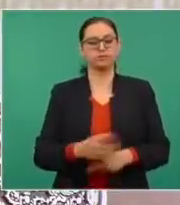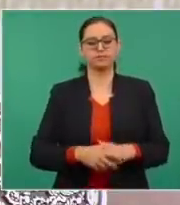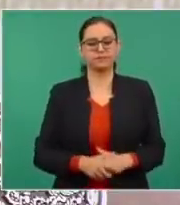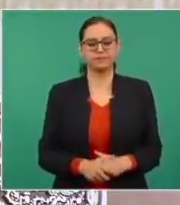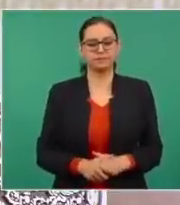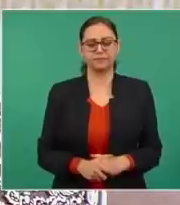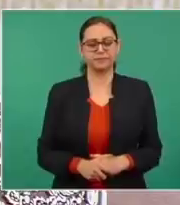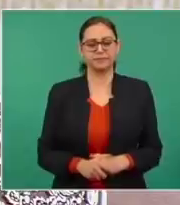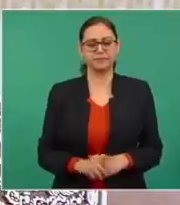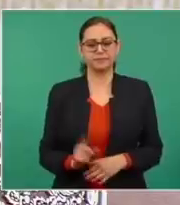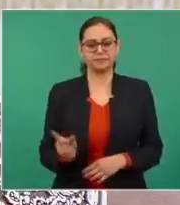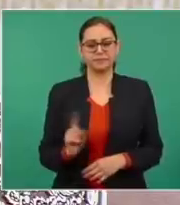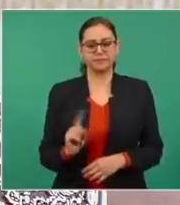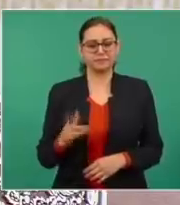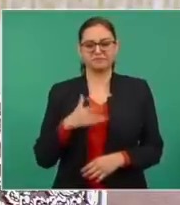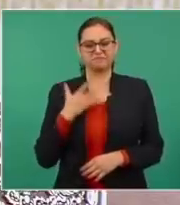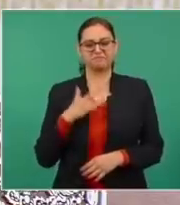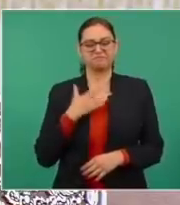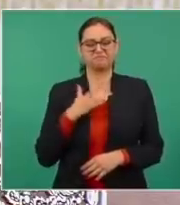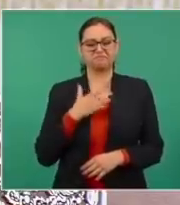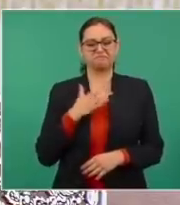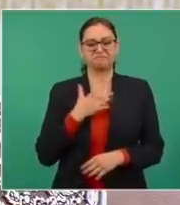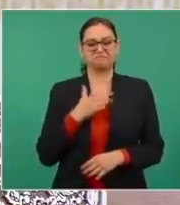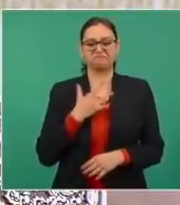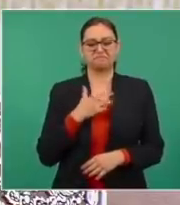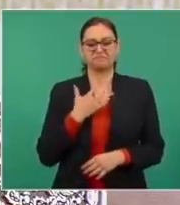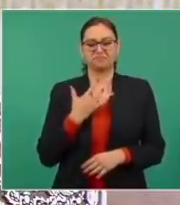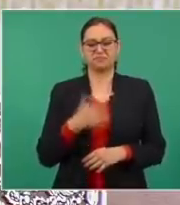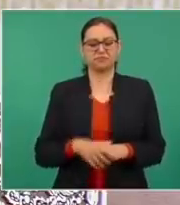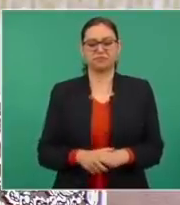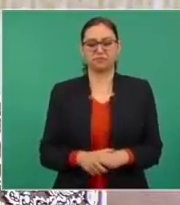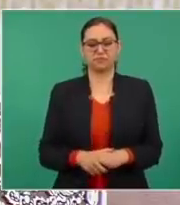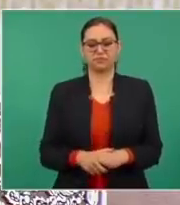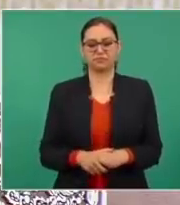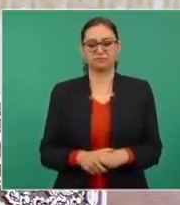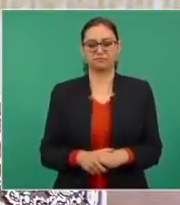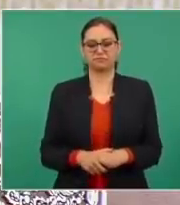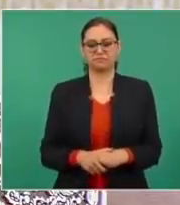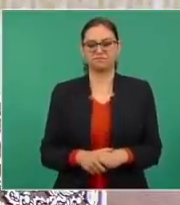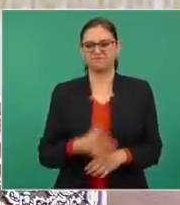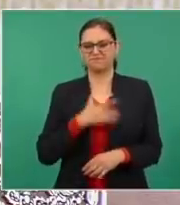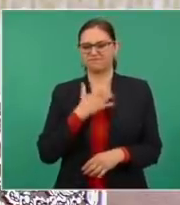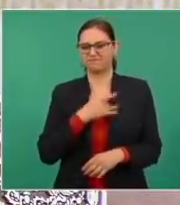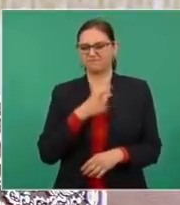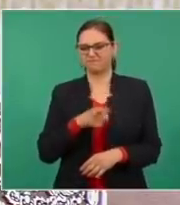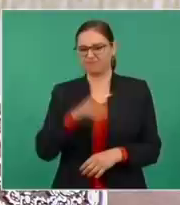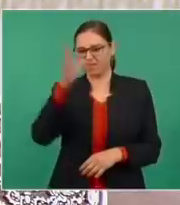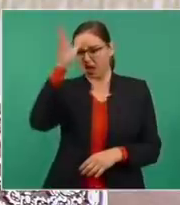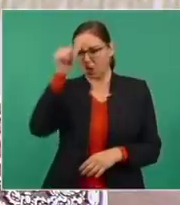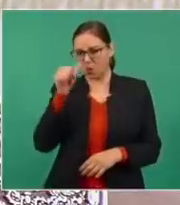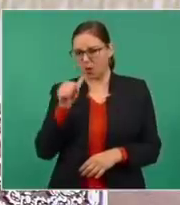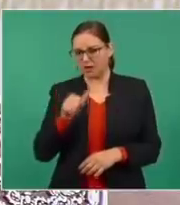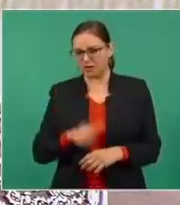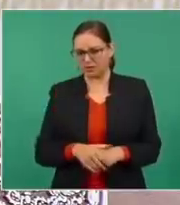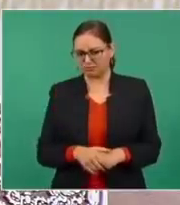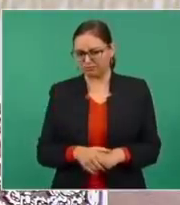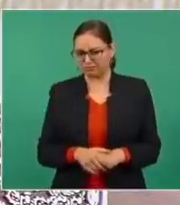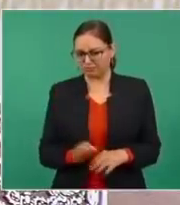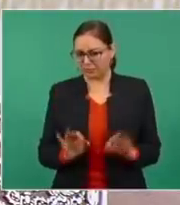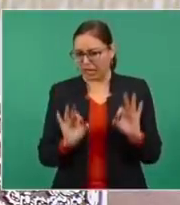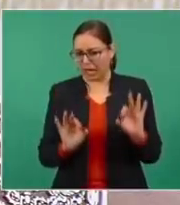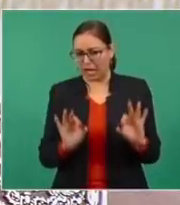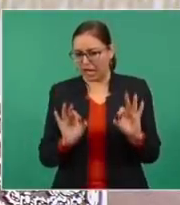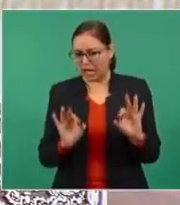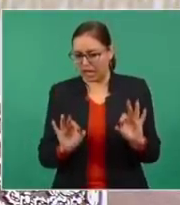muy bueno esto, demasiado, bueno,